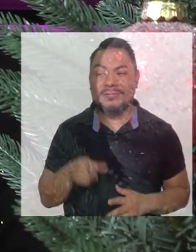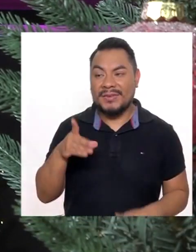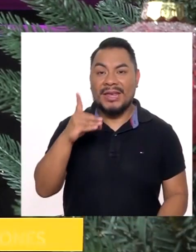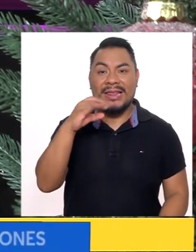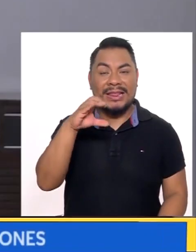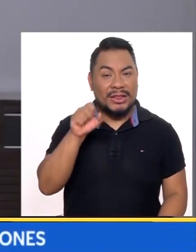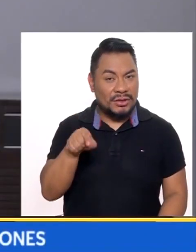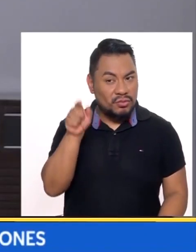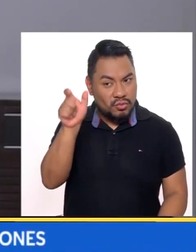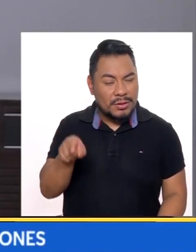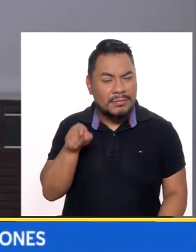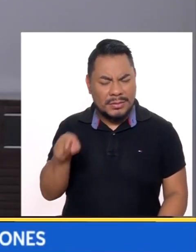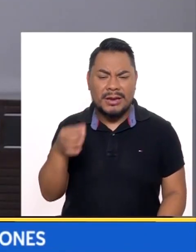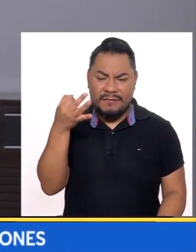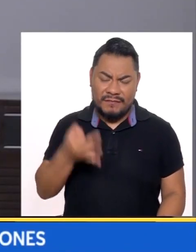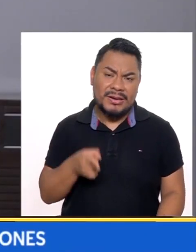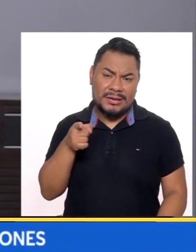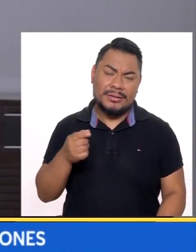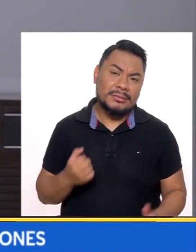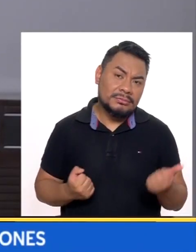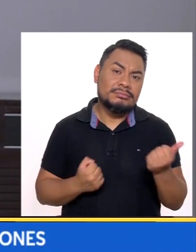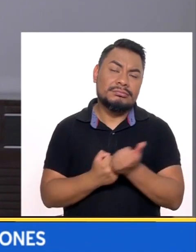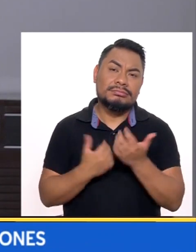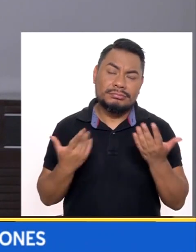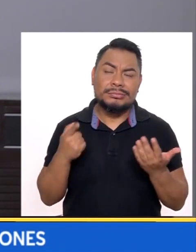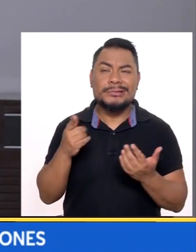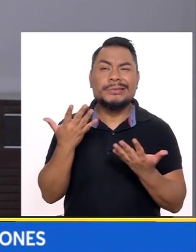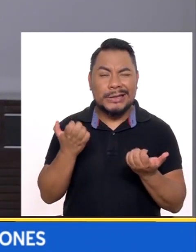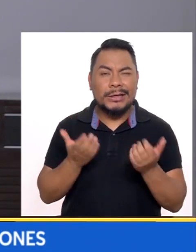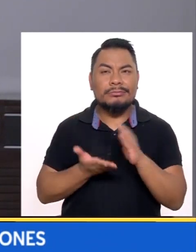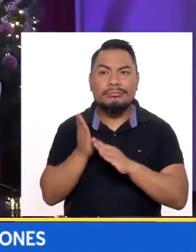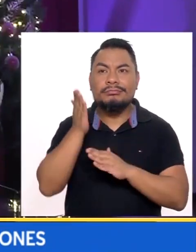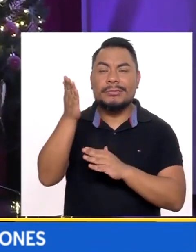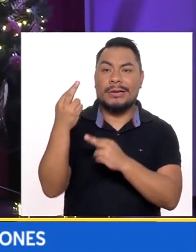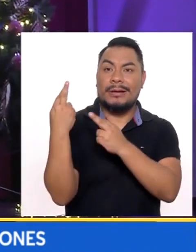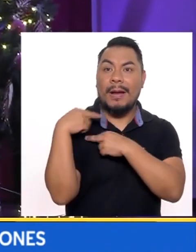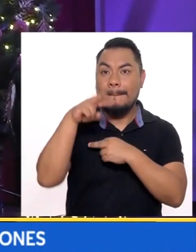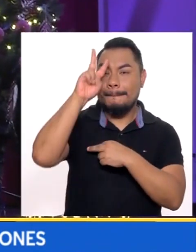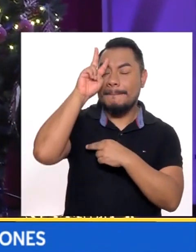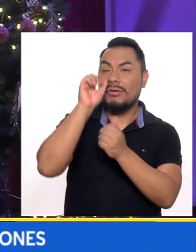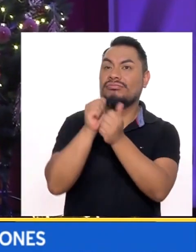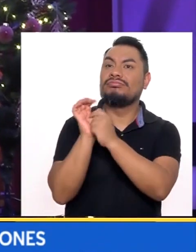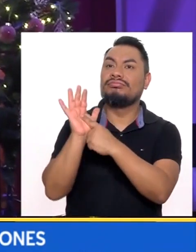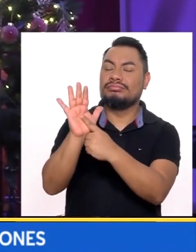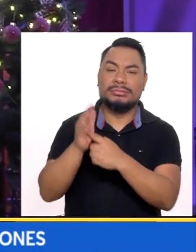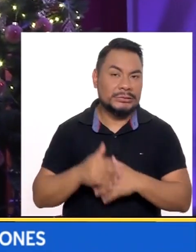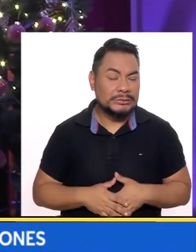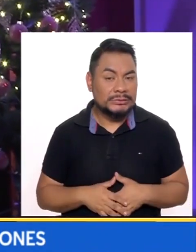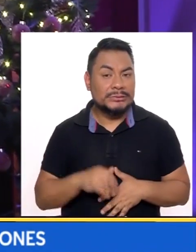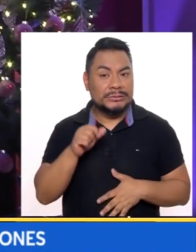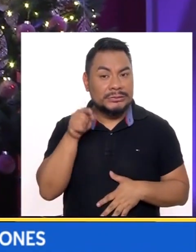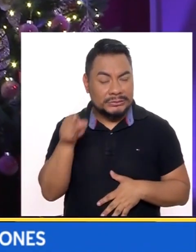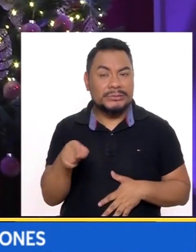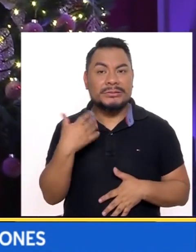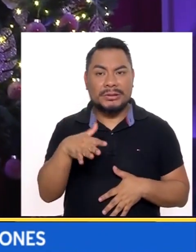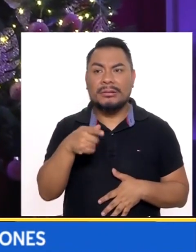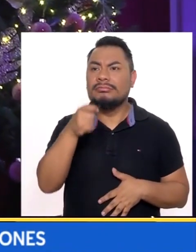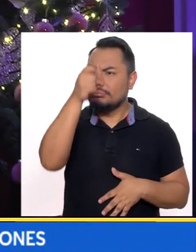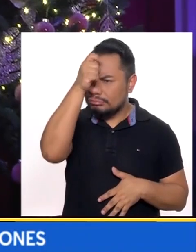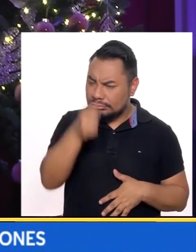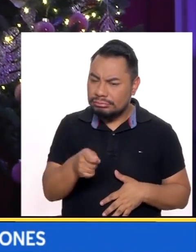Diego es una persona Que a la edad que tiene Ha podido representar al Perú Sobre todo que ha sido